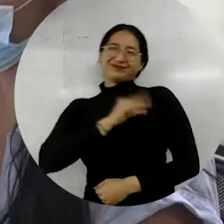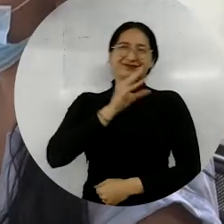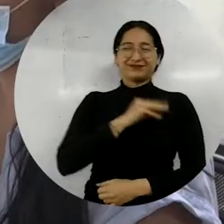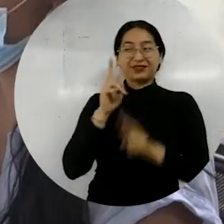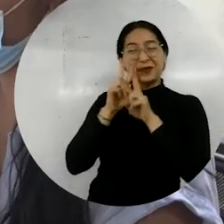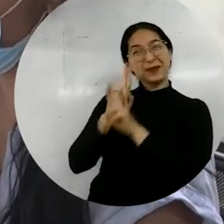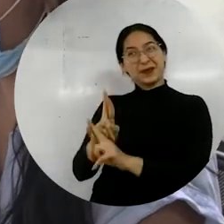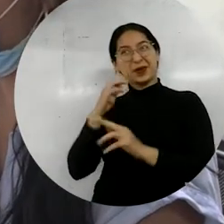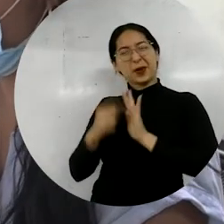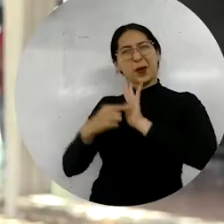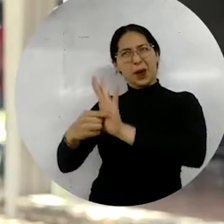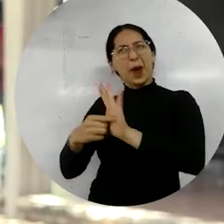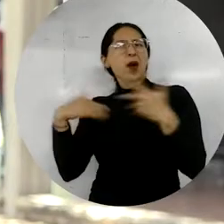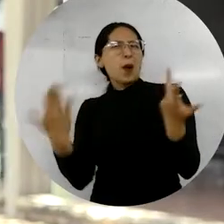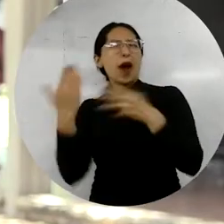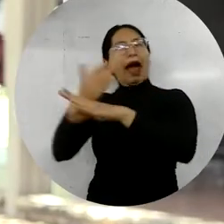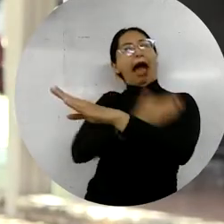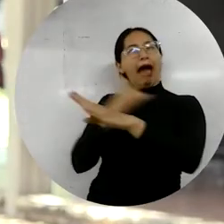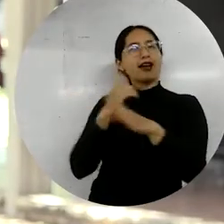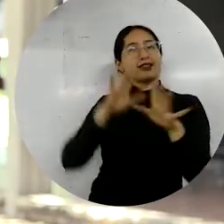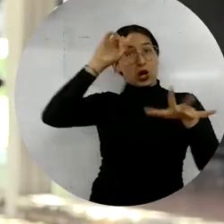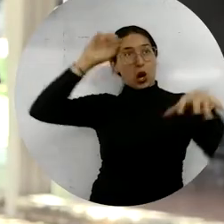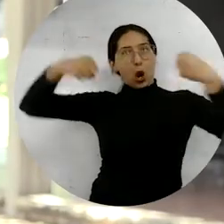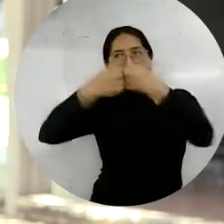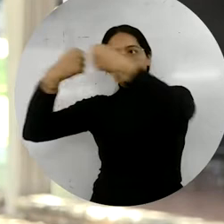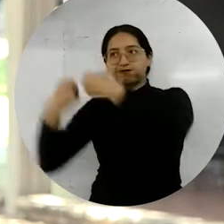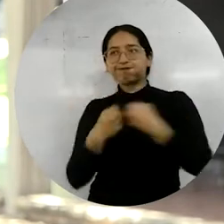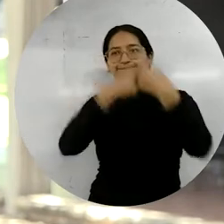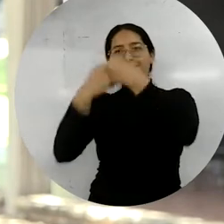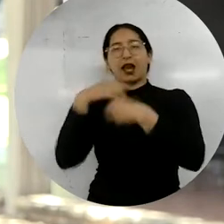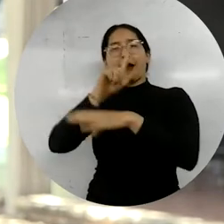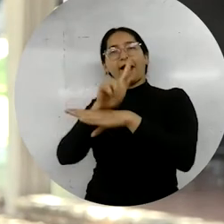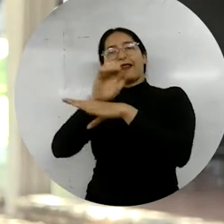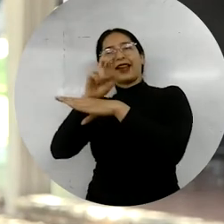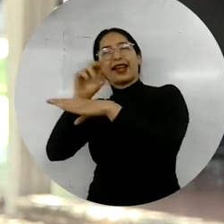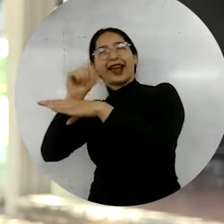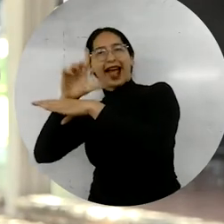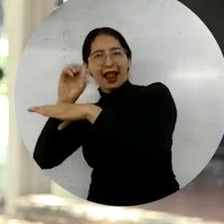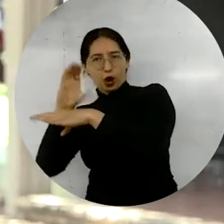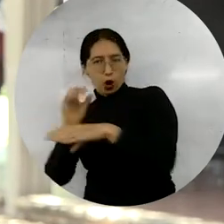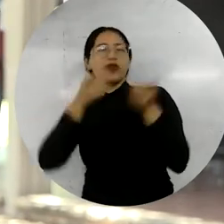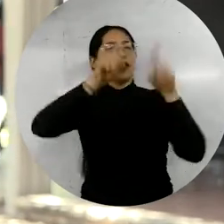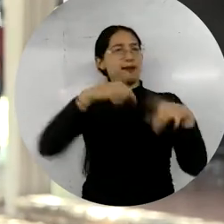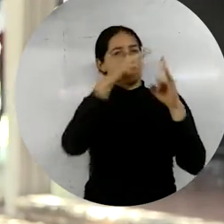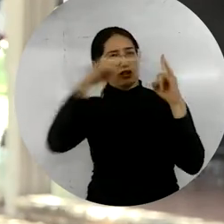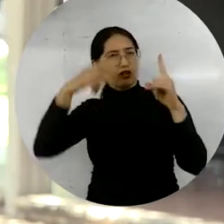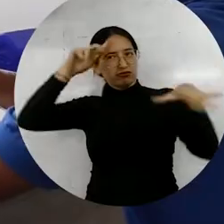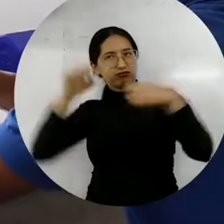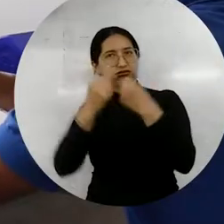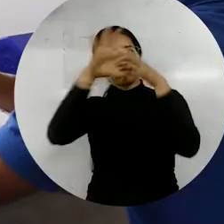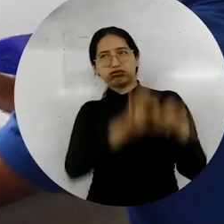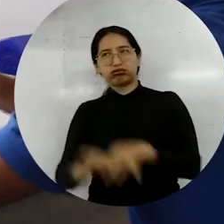articulación tan importante precisamente de las alianzas y convenios que tenemos establecidas desde FENALCO con la Universidad del